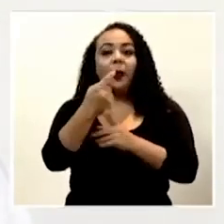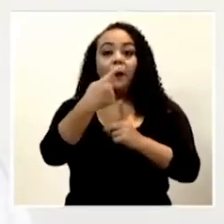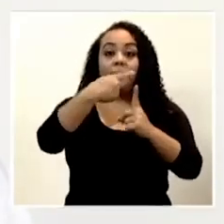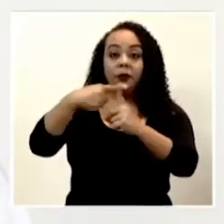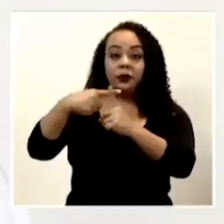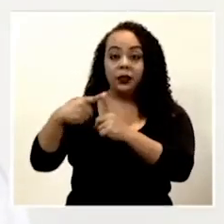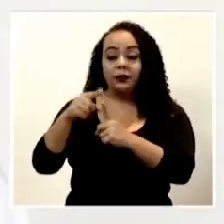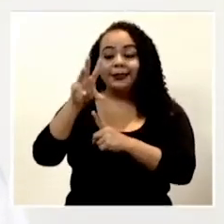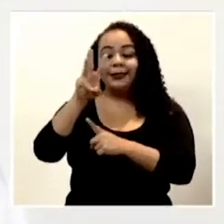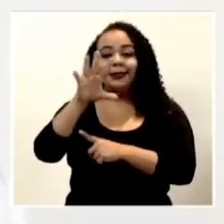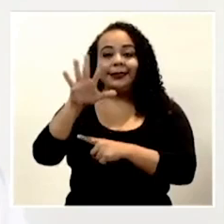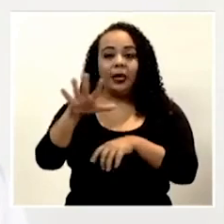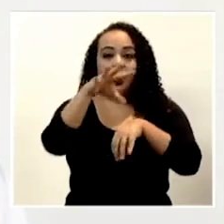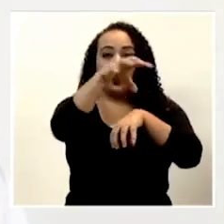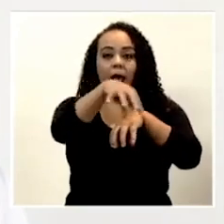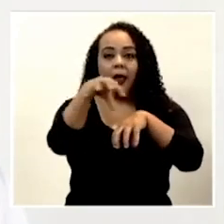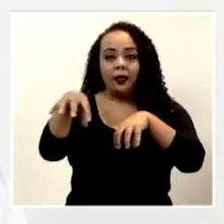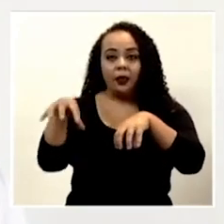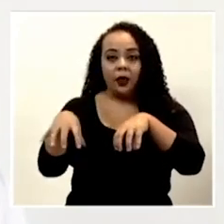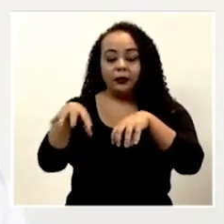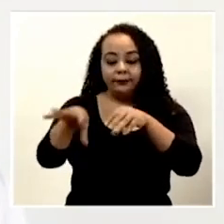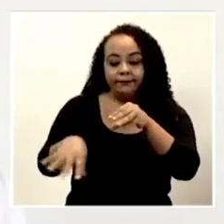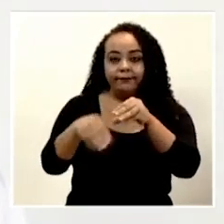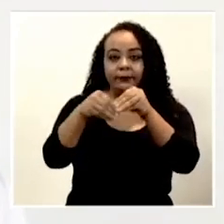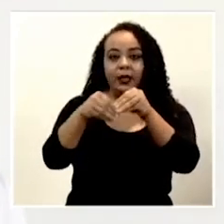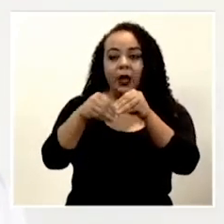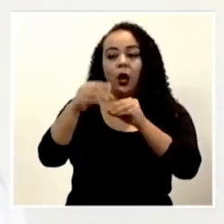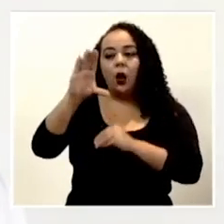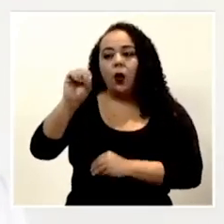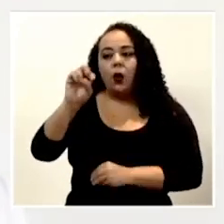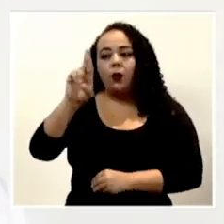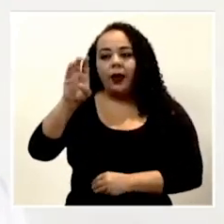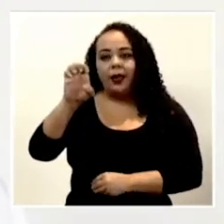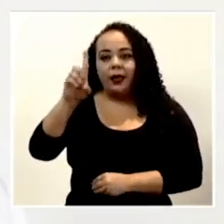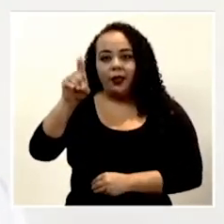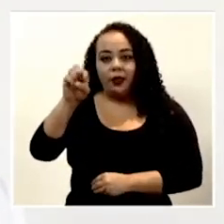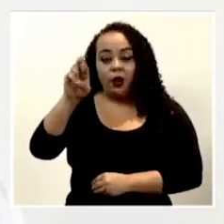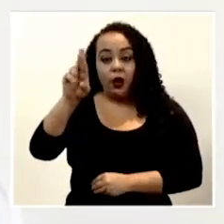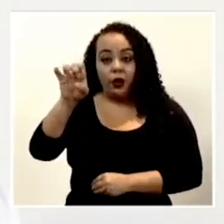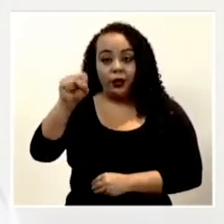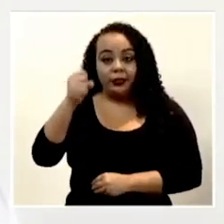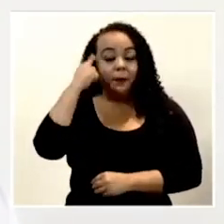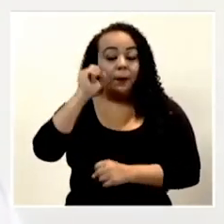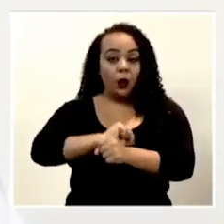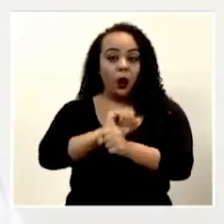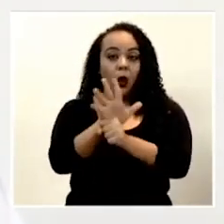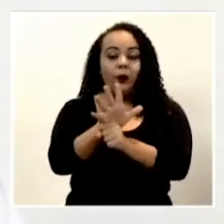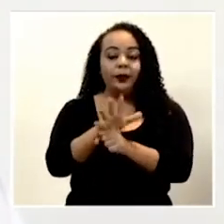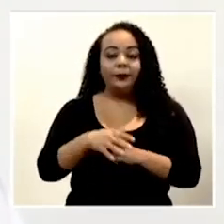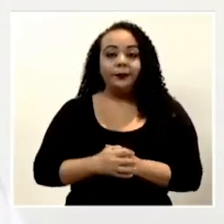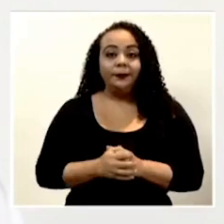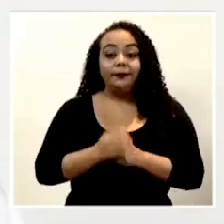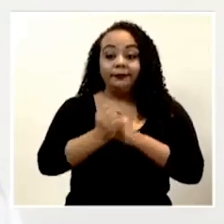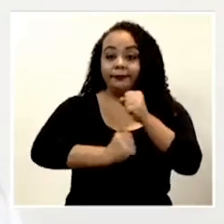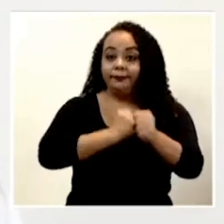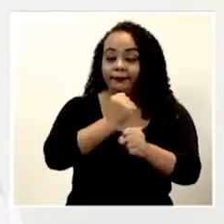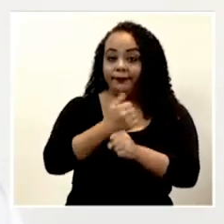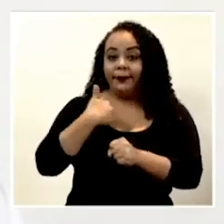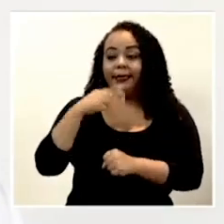contabilizan casos positivos en 65 cantones, sumándose corredores a la lista de cantones con casos positivos por COVID-19. Por edad